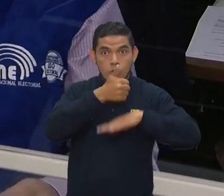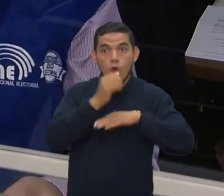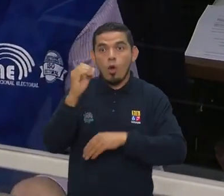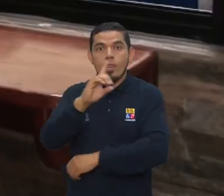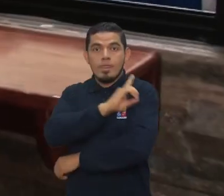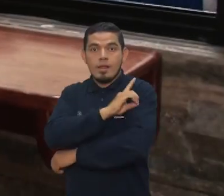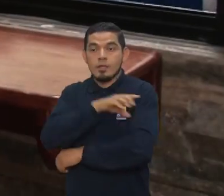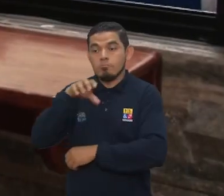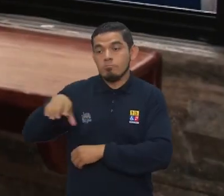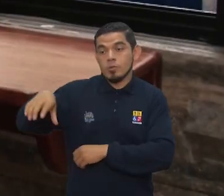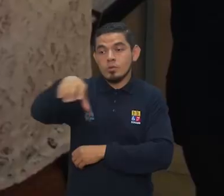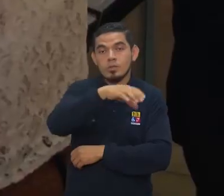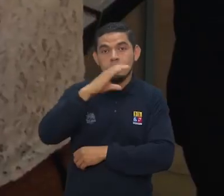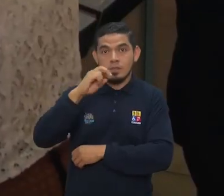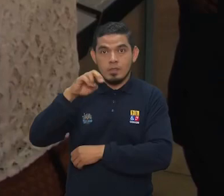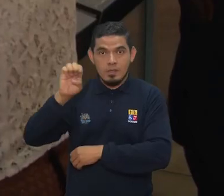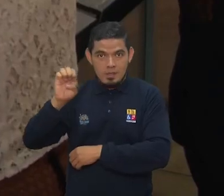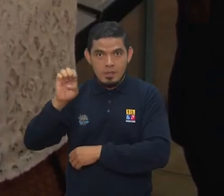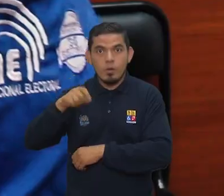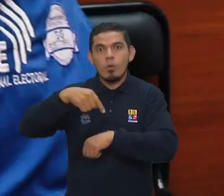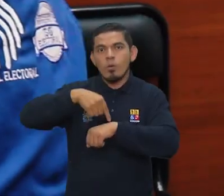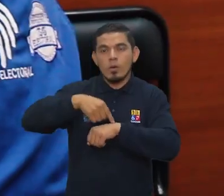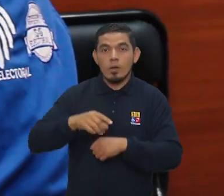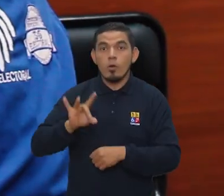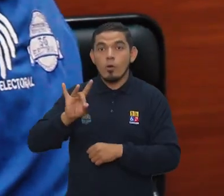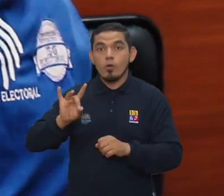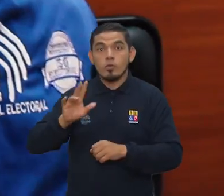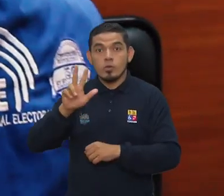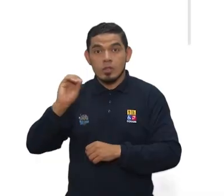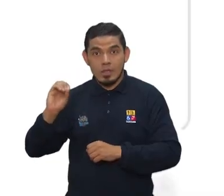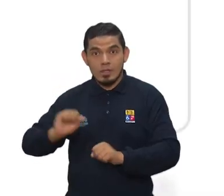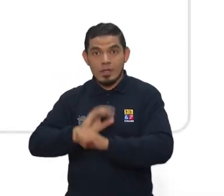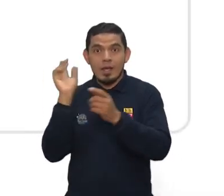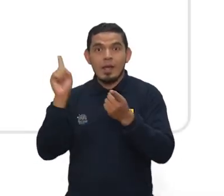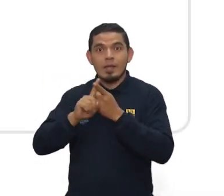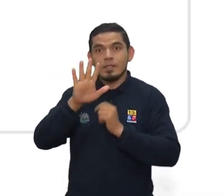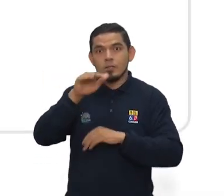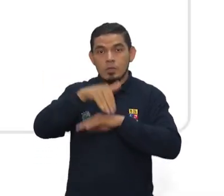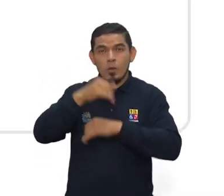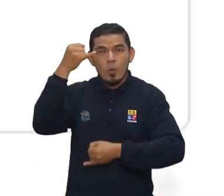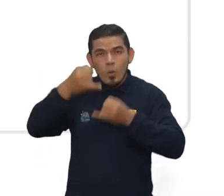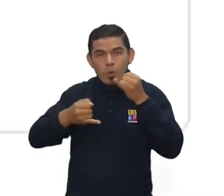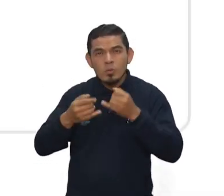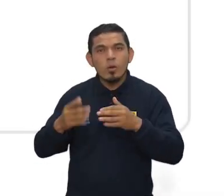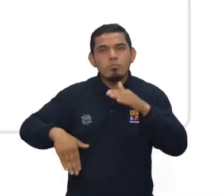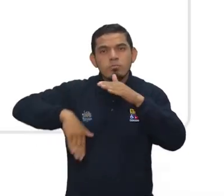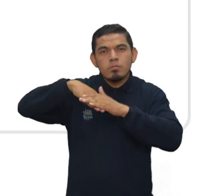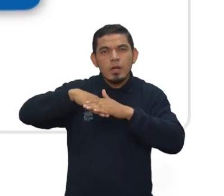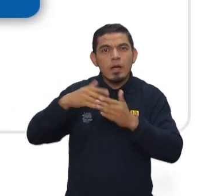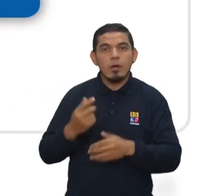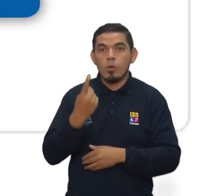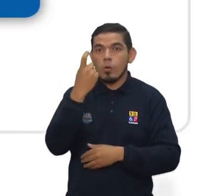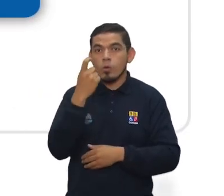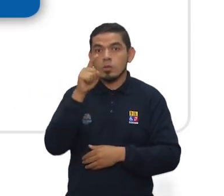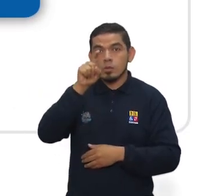Consejo Nacional Electoral, en las secretarías de las delegaciones provinciales del CNE en el horario de 8 y 30 a 17 horas, con